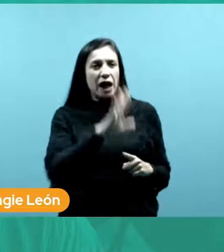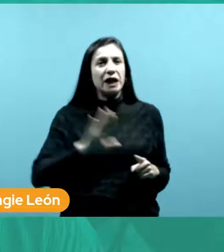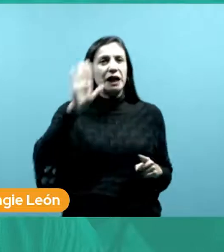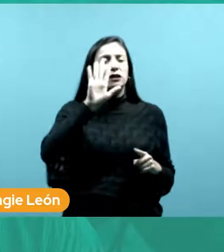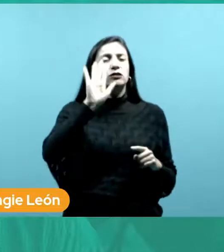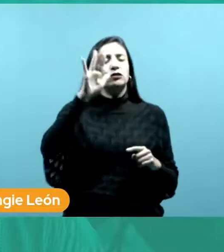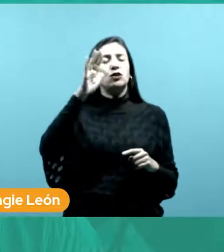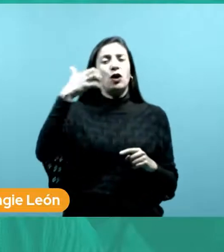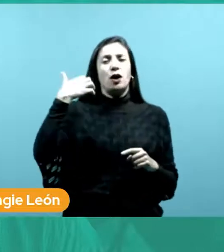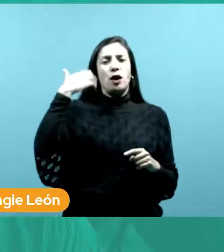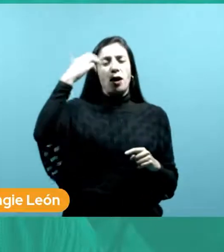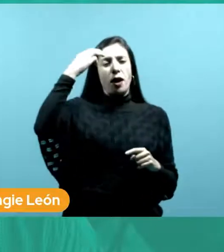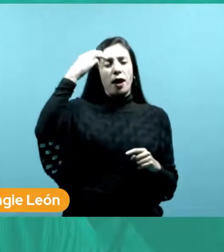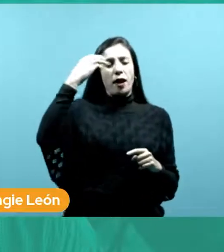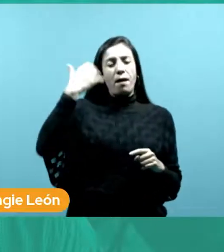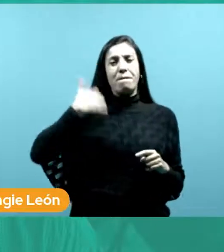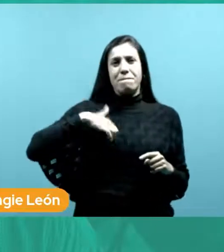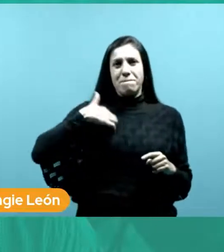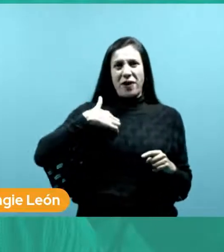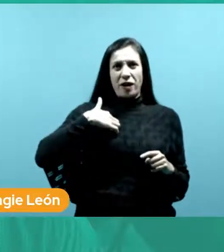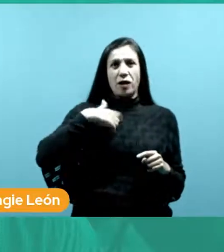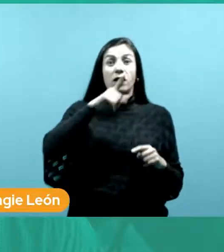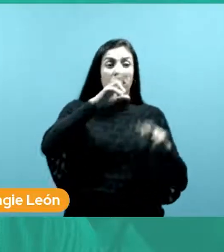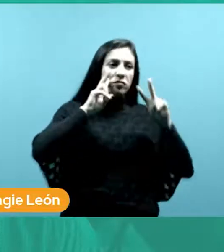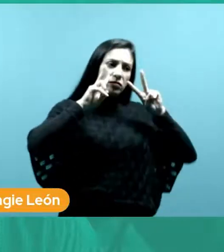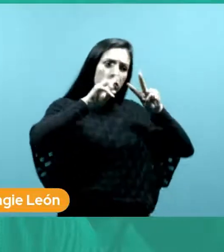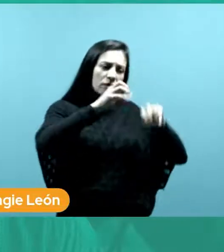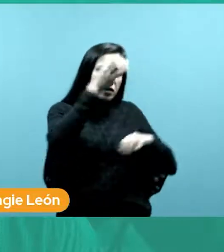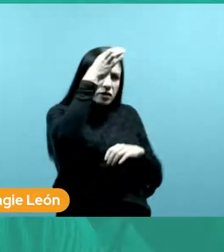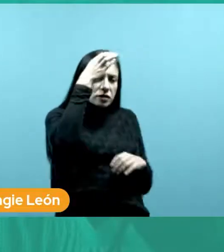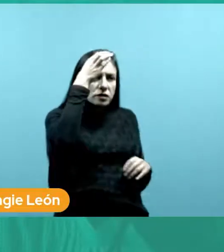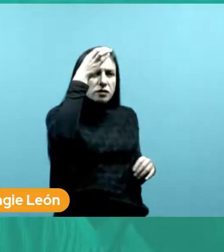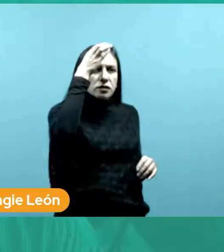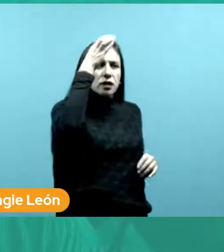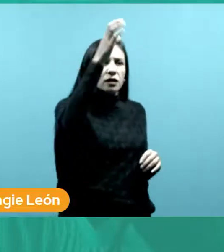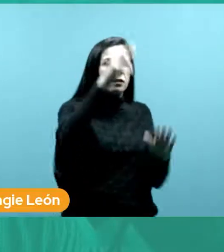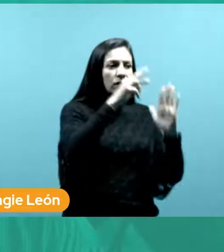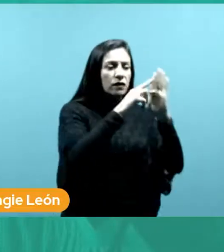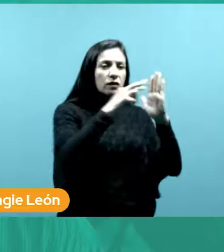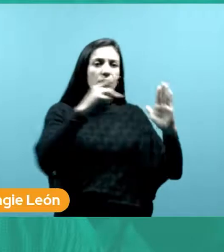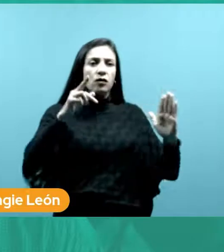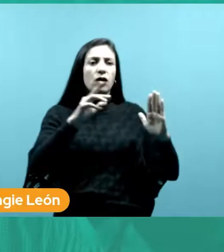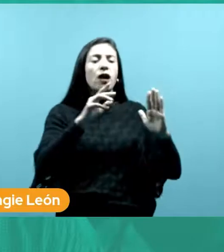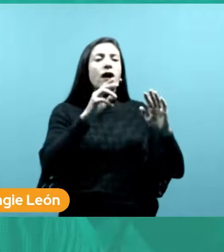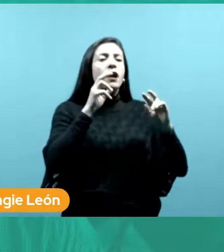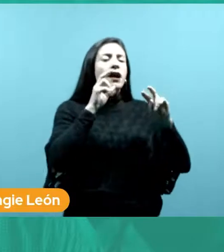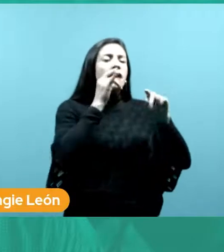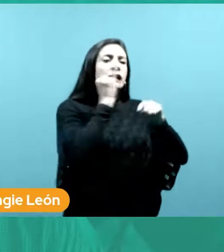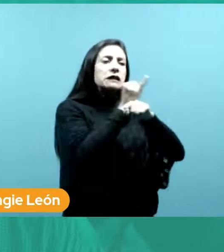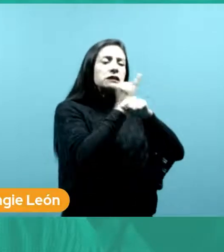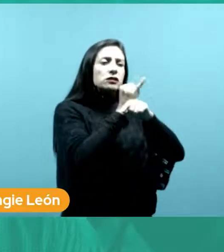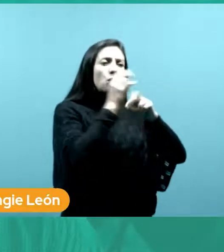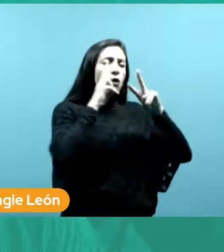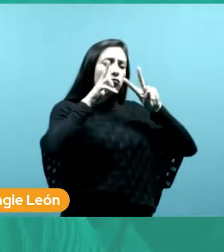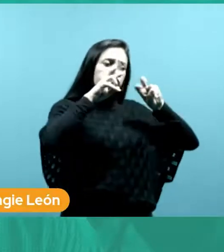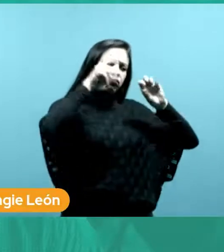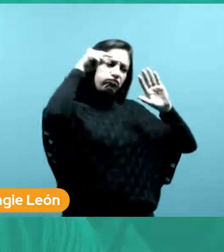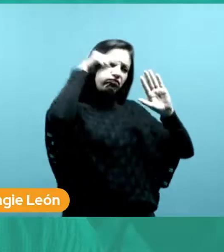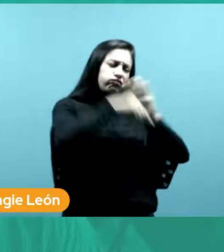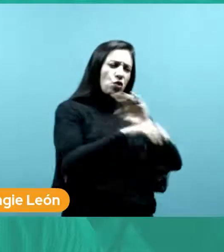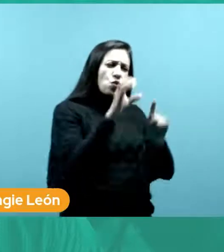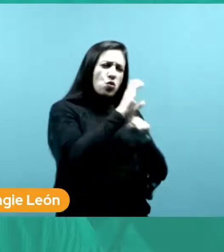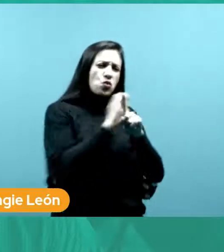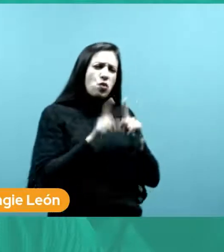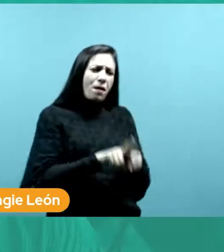Consejo Nacional de Investigaciones Científicas y Tecnológicas en el Instituto de Investigaciones en Diversidad Cultural y Procesos de